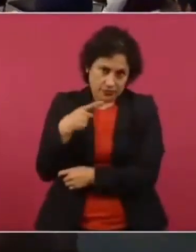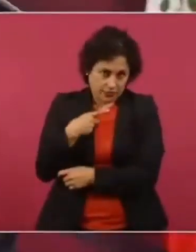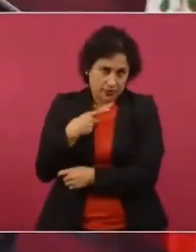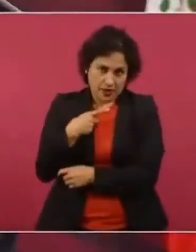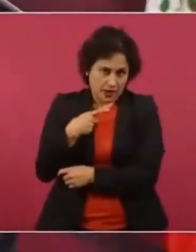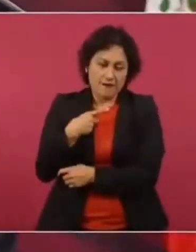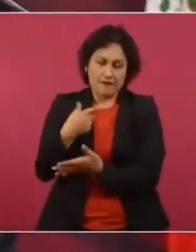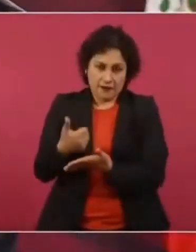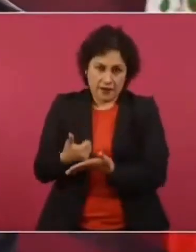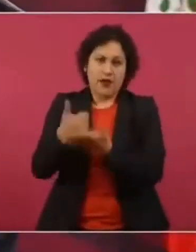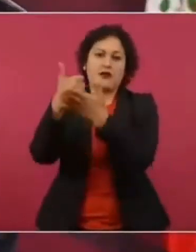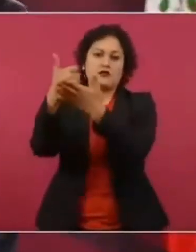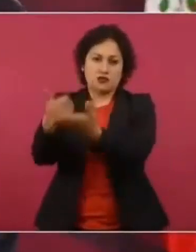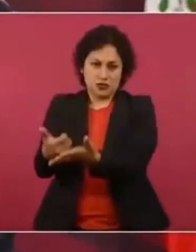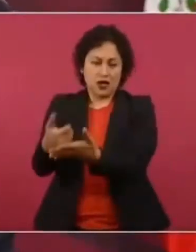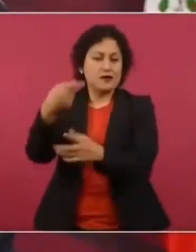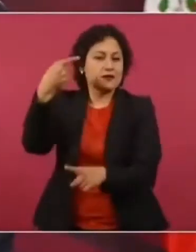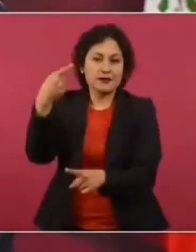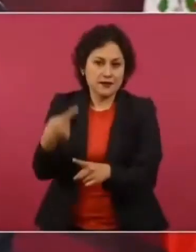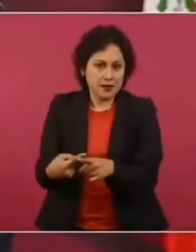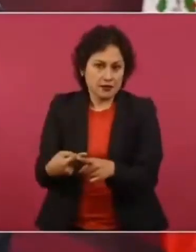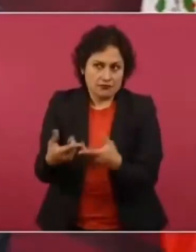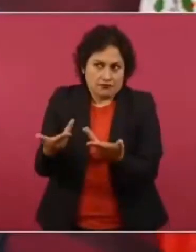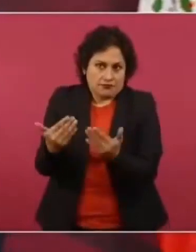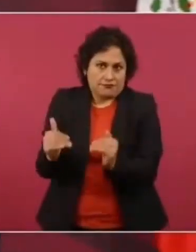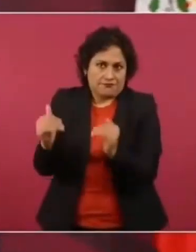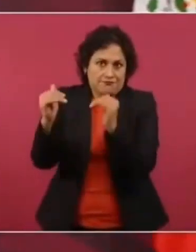el Poder Judicial, la Corte, por ejemplo.